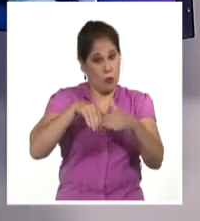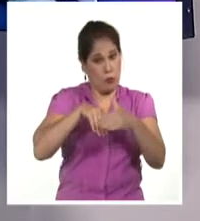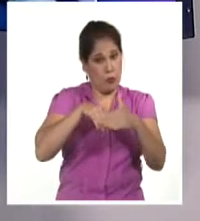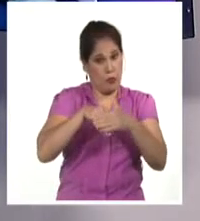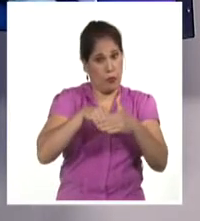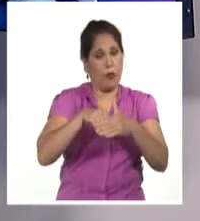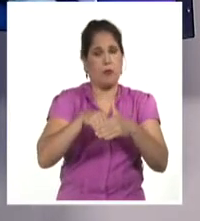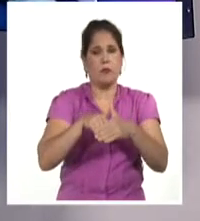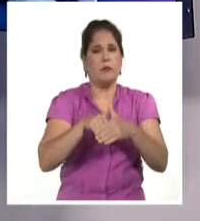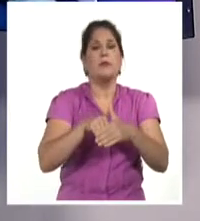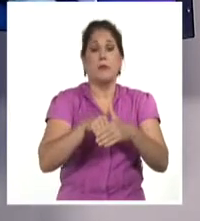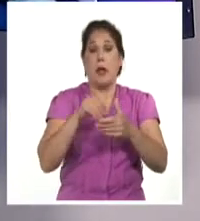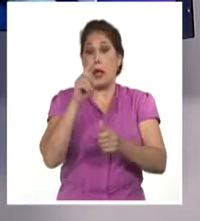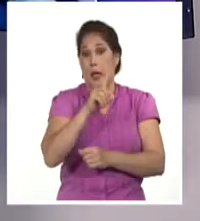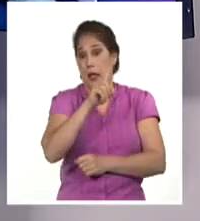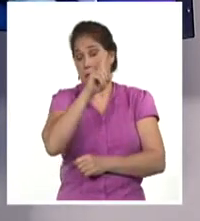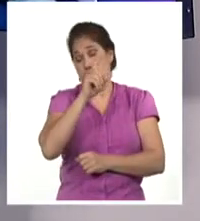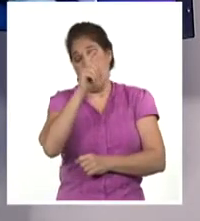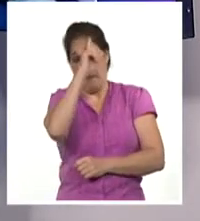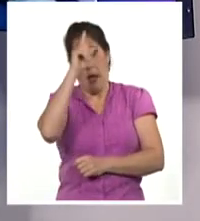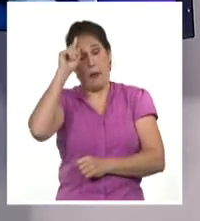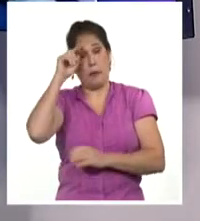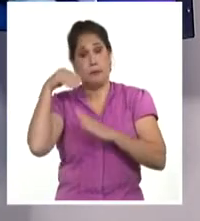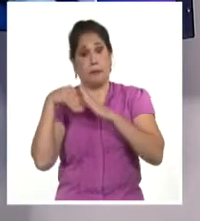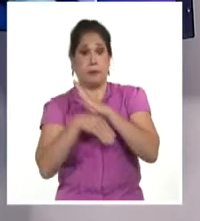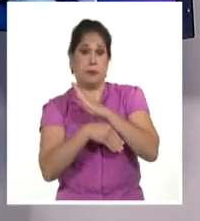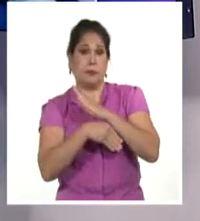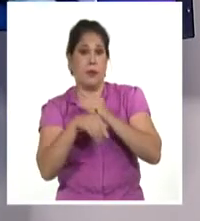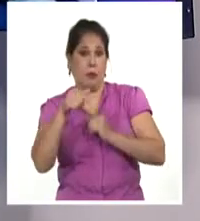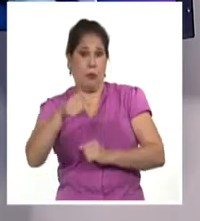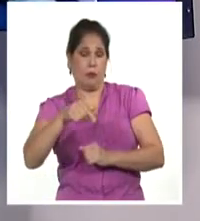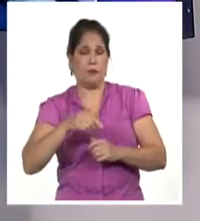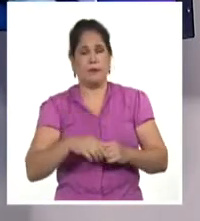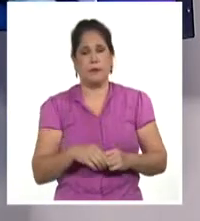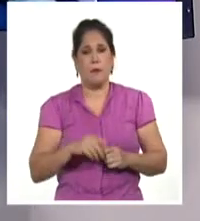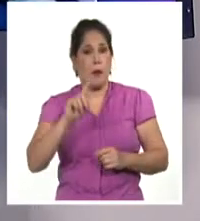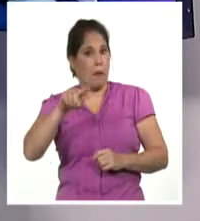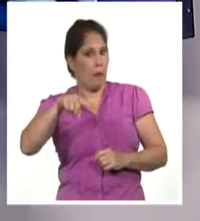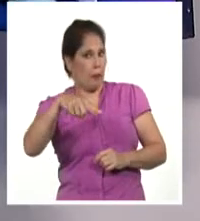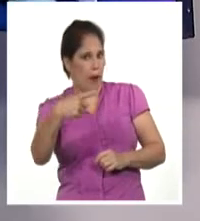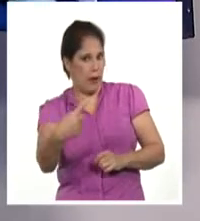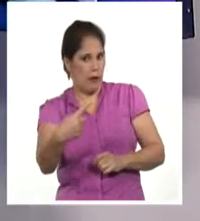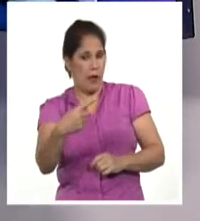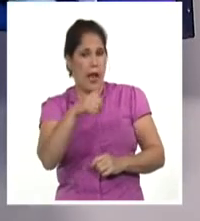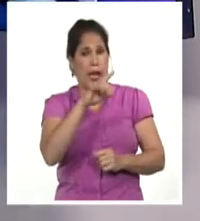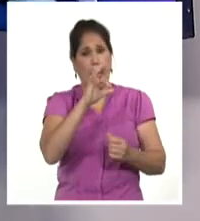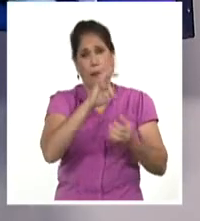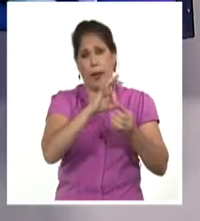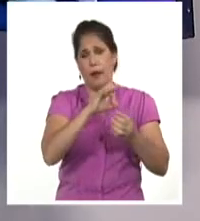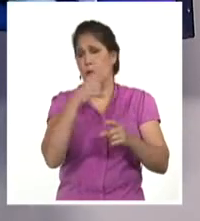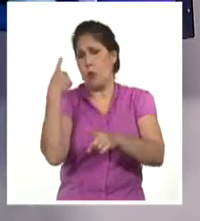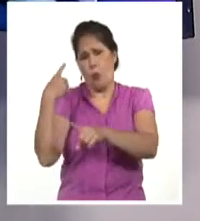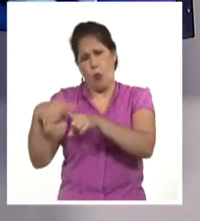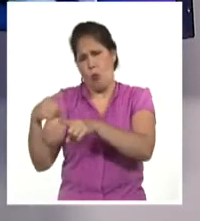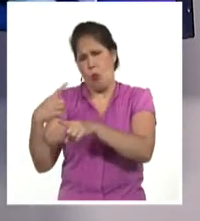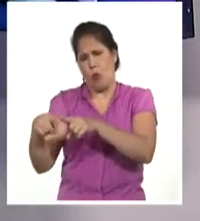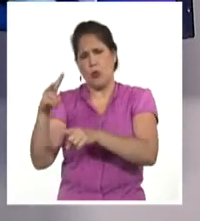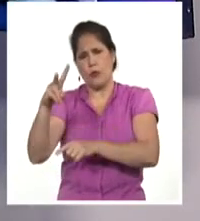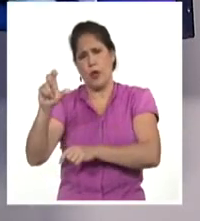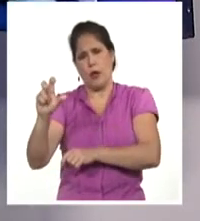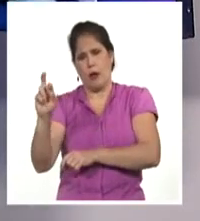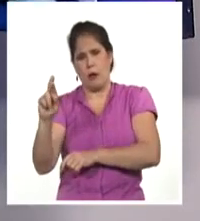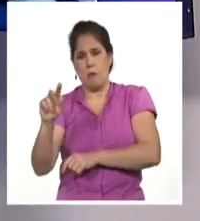ganó hoy al Real Madrid 4 goles por 3 en la ida de las semifinales. Mañana chocarán Liverpool y el infiltrado Villarreal.